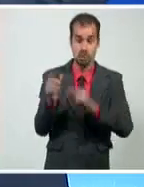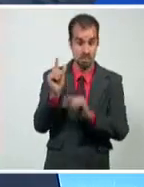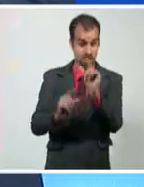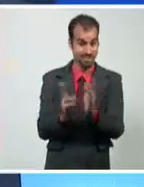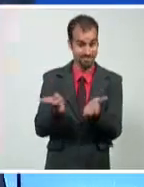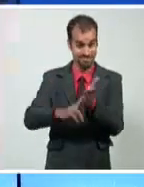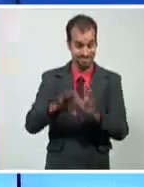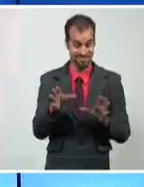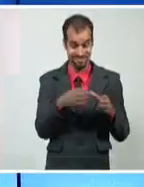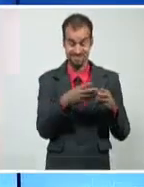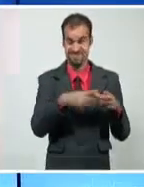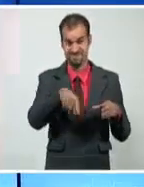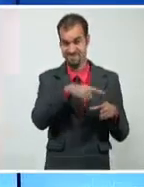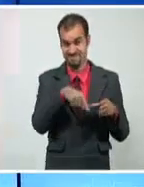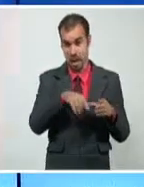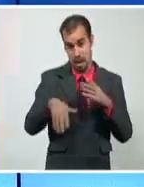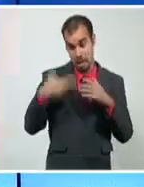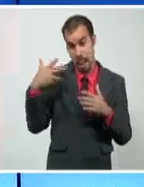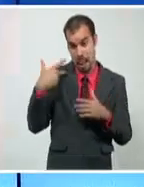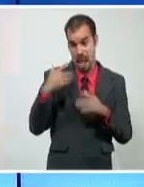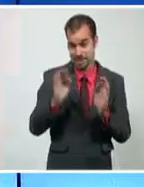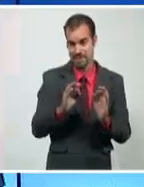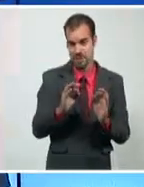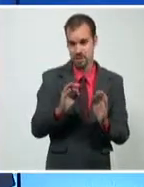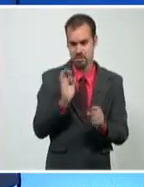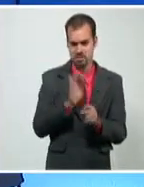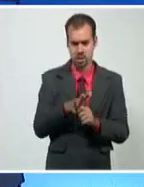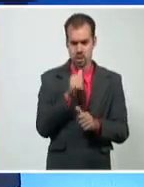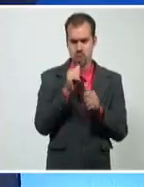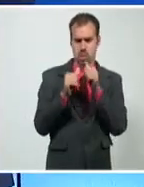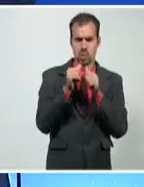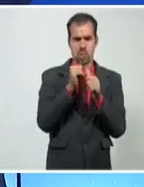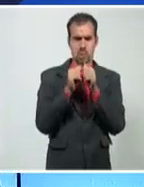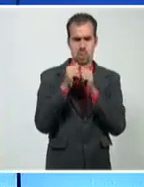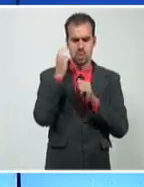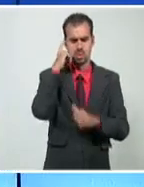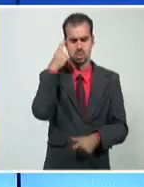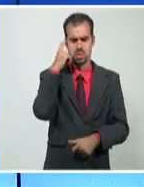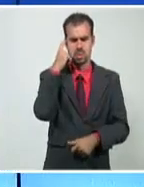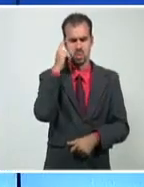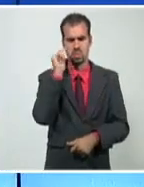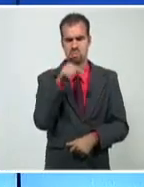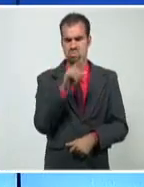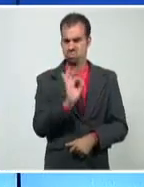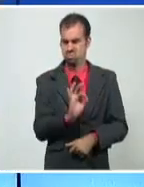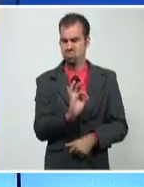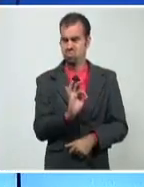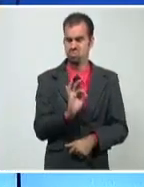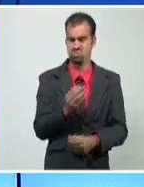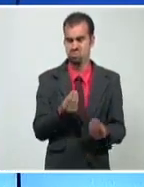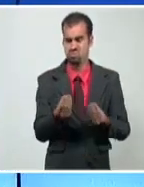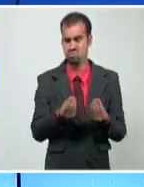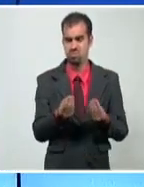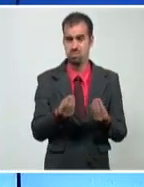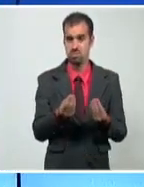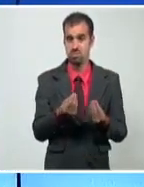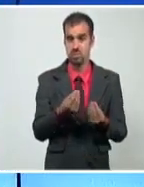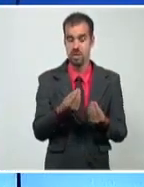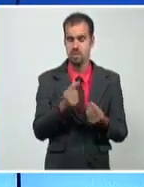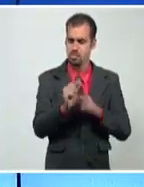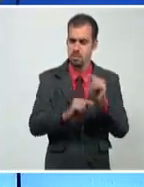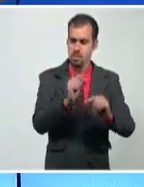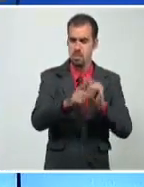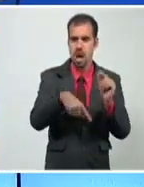provocaciones ya están comenzando a dudar de lo que hacen, de lo que están haciendo. Parece que van, pareciera que van entendiendo